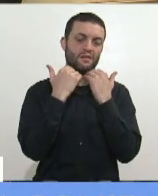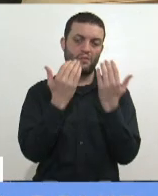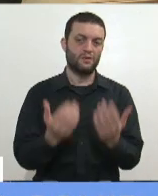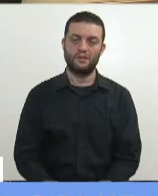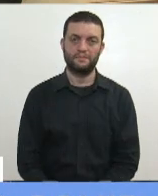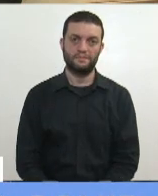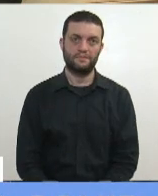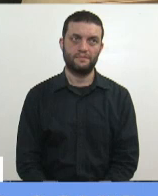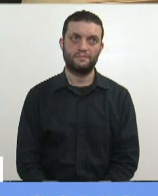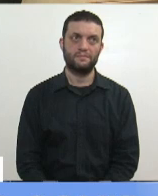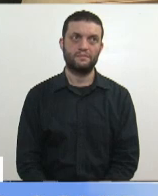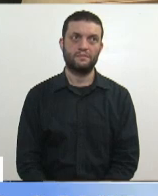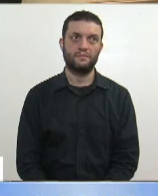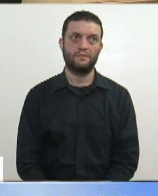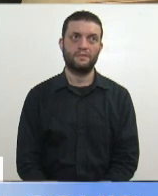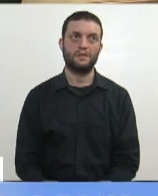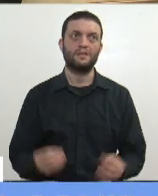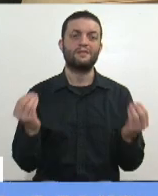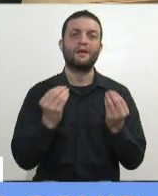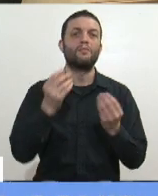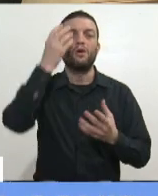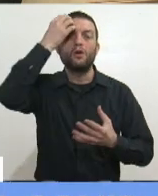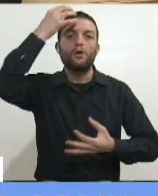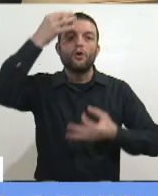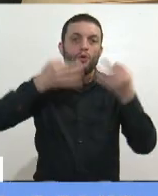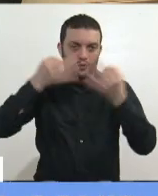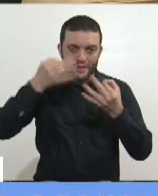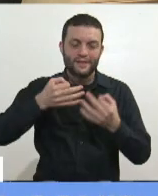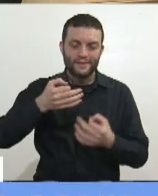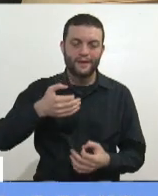Porque la justicia ría.